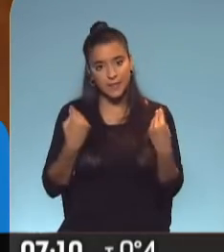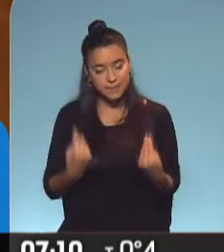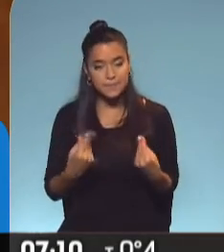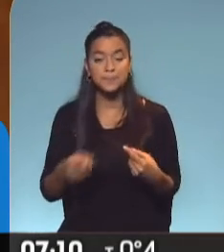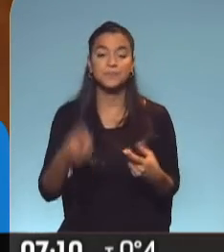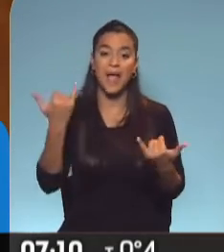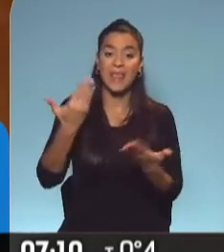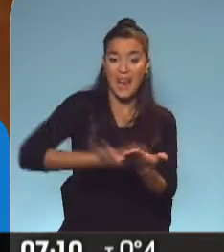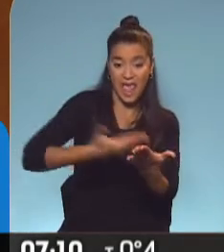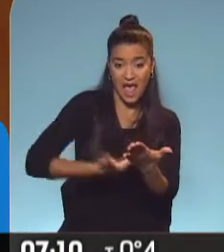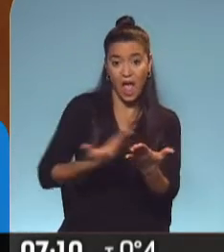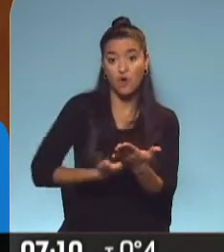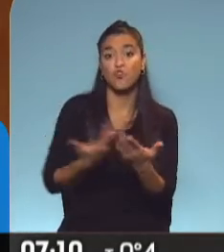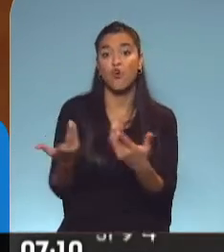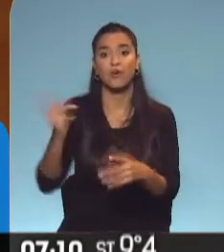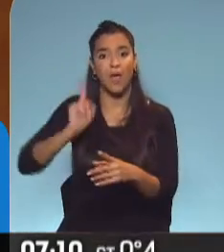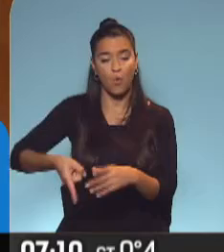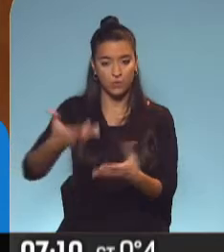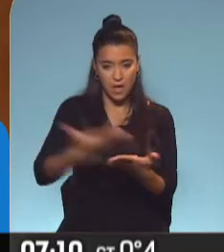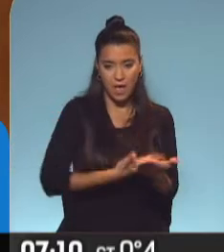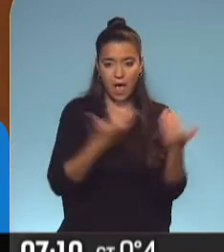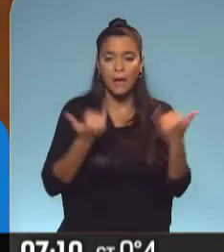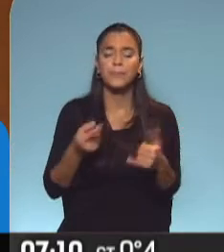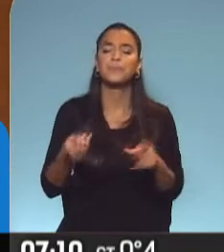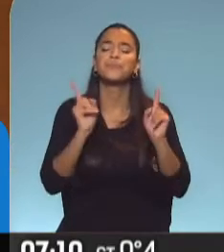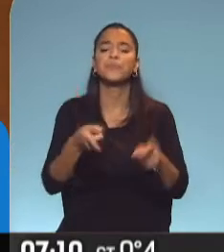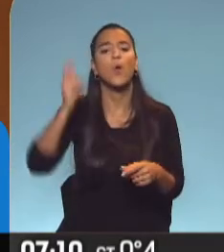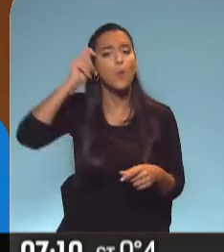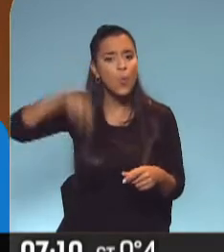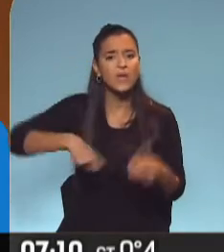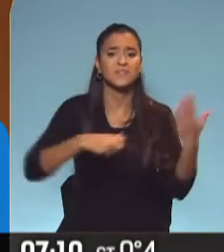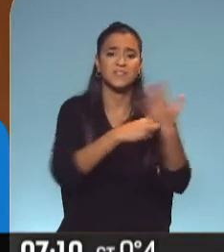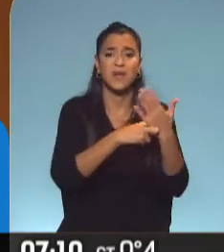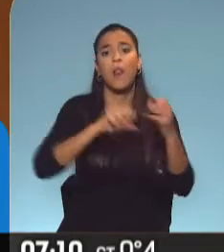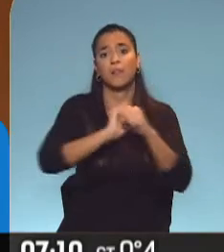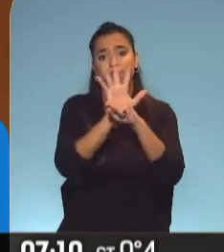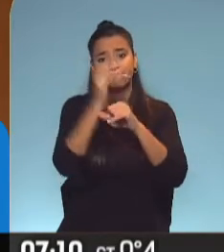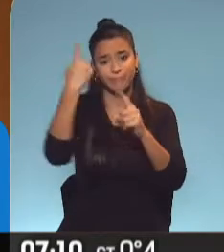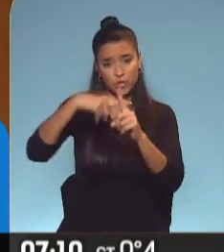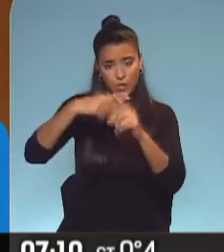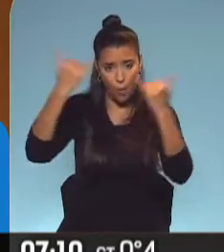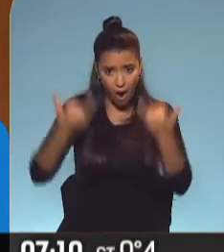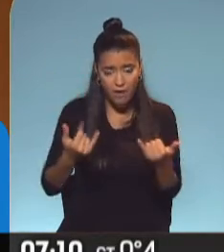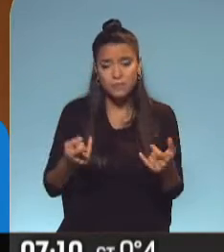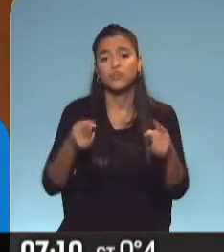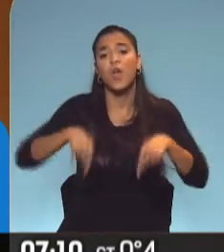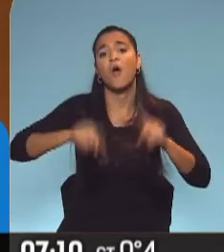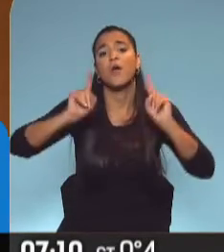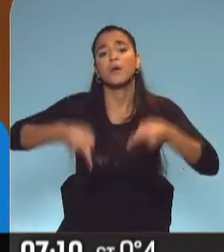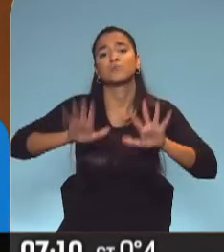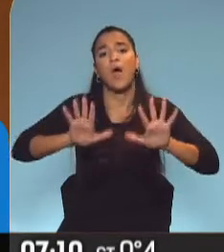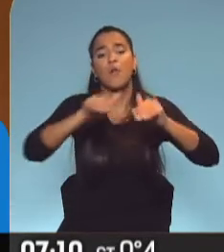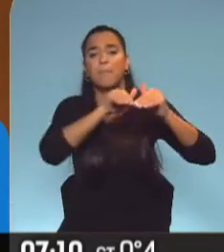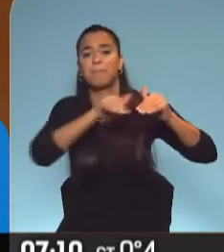Hay un legajo dentro de esa causa, dicho sea de paso, el juez y la fiscal están con COVID positivo, con lo cual la causa está en un virtual